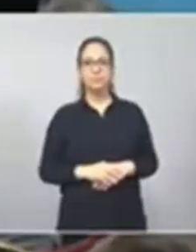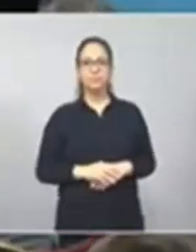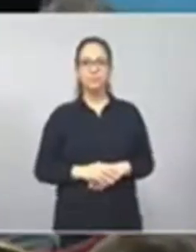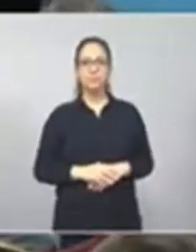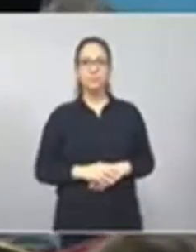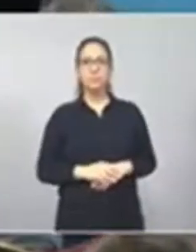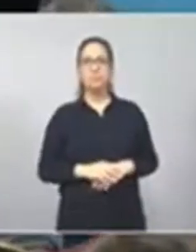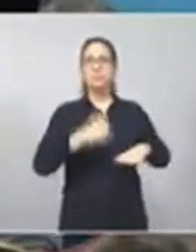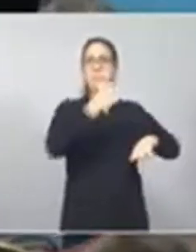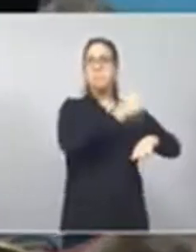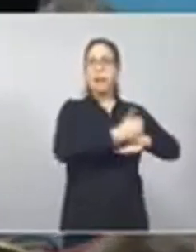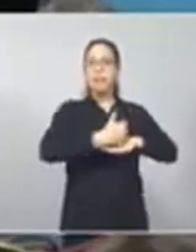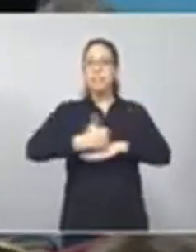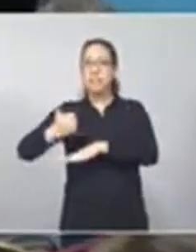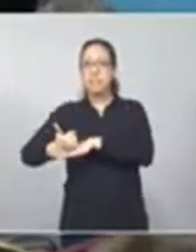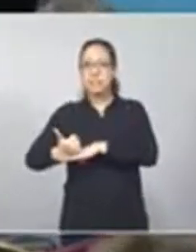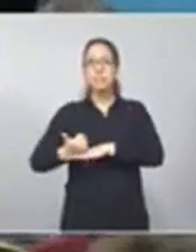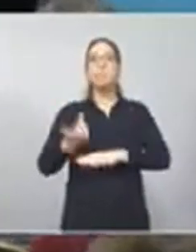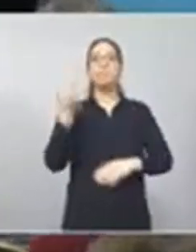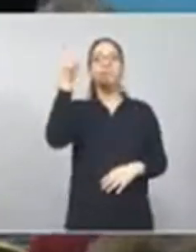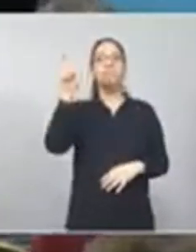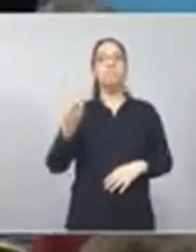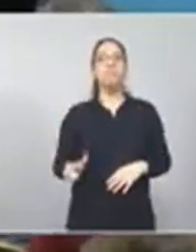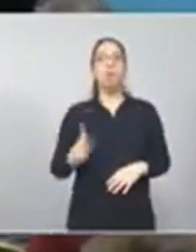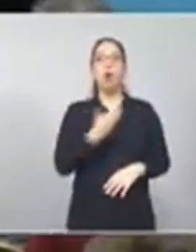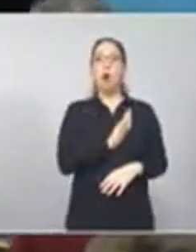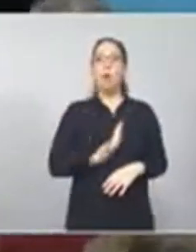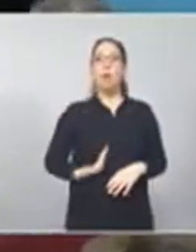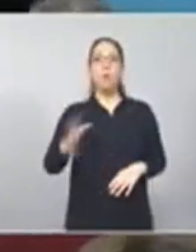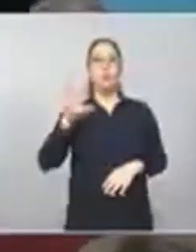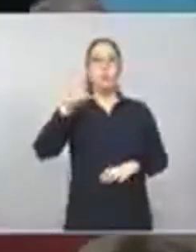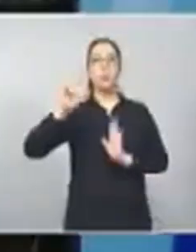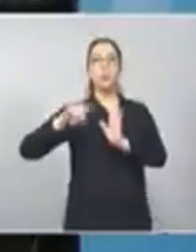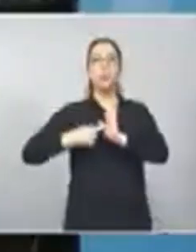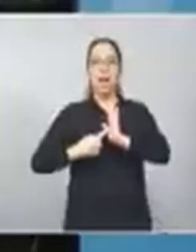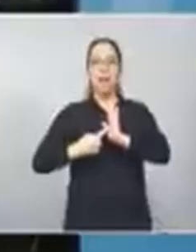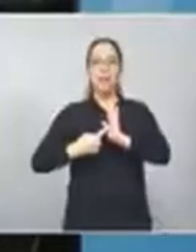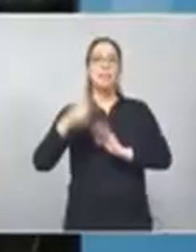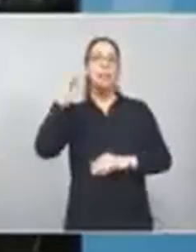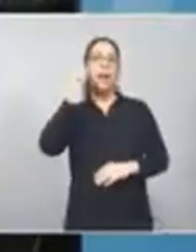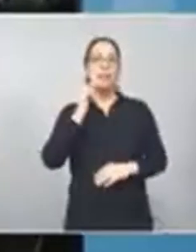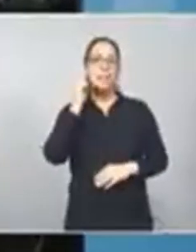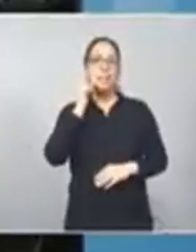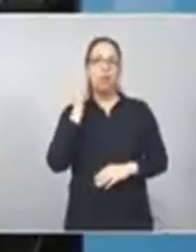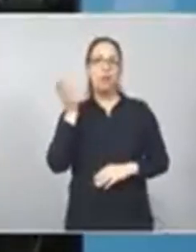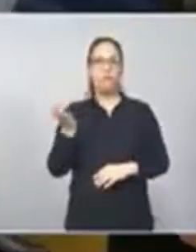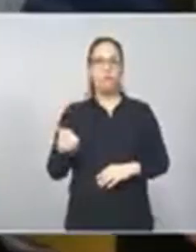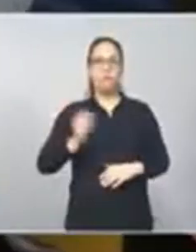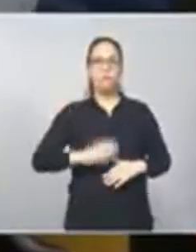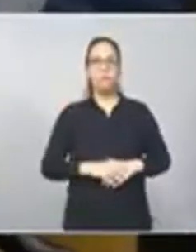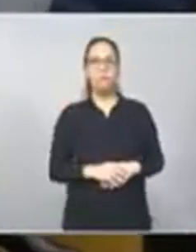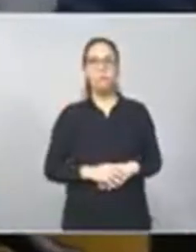Se encuentra en presentes el señor Gobernador de la Provincia de Buenos Aires, Axel Kicillof.